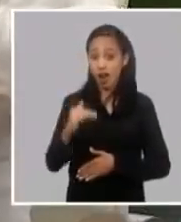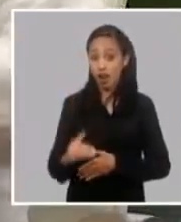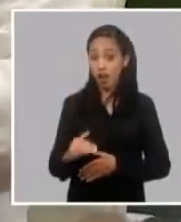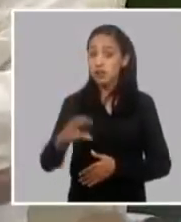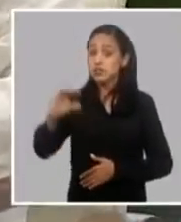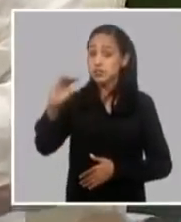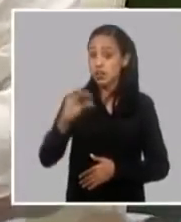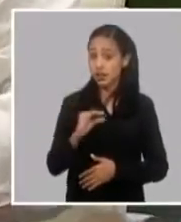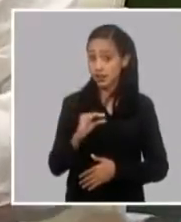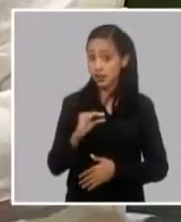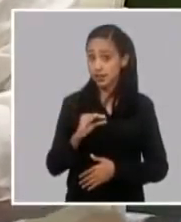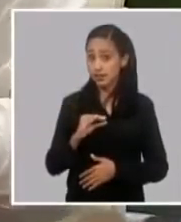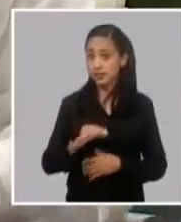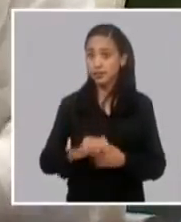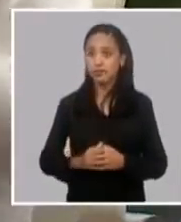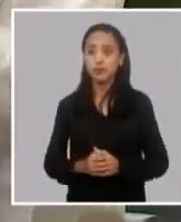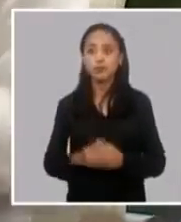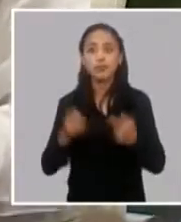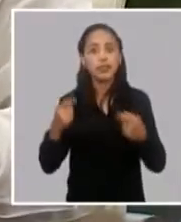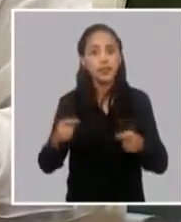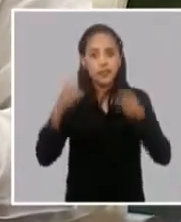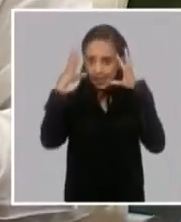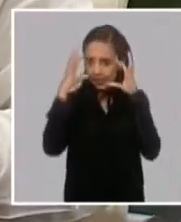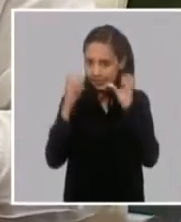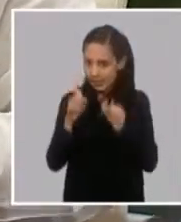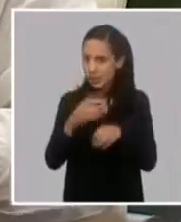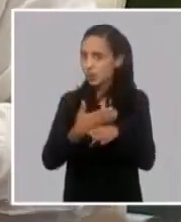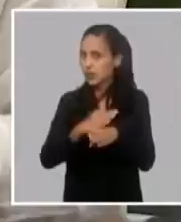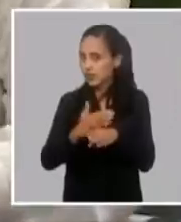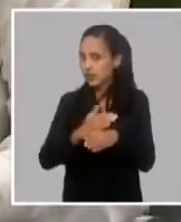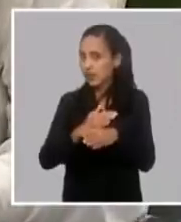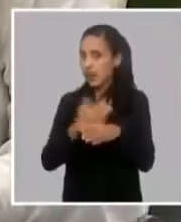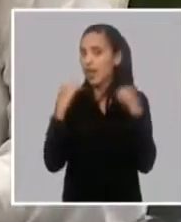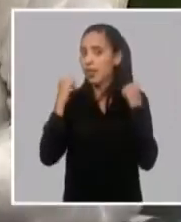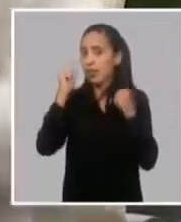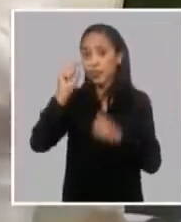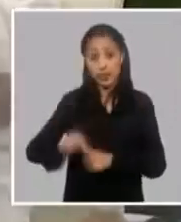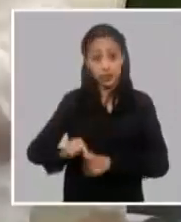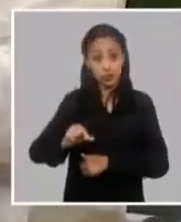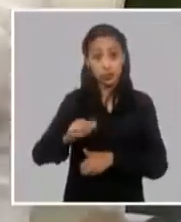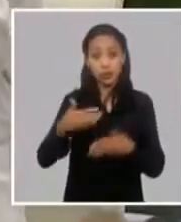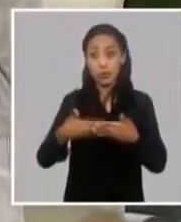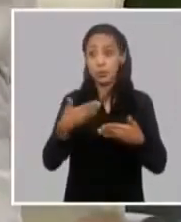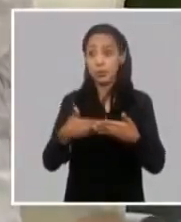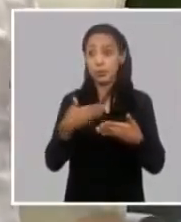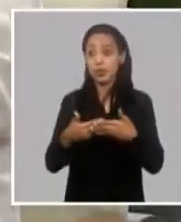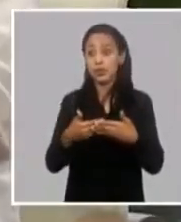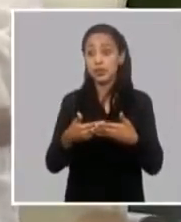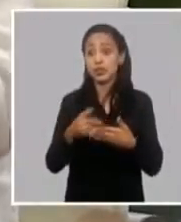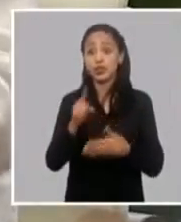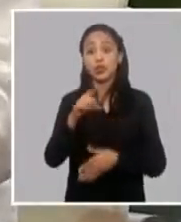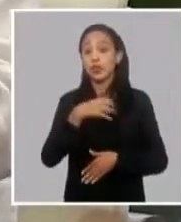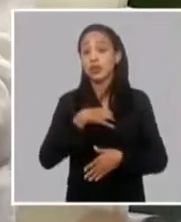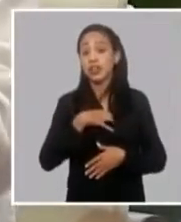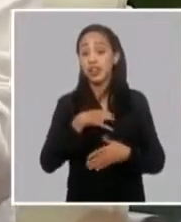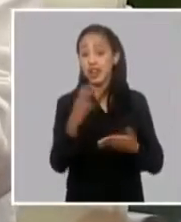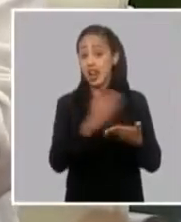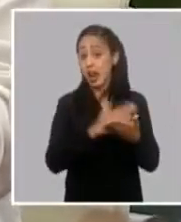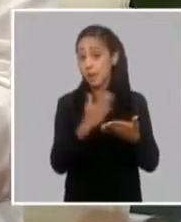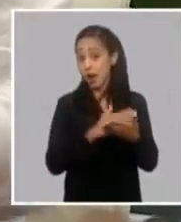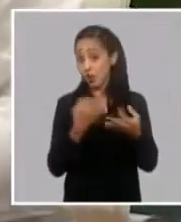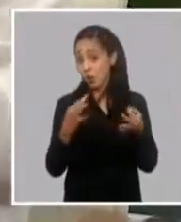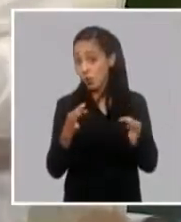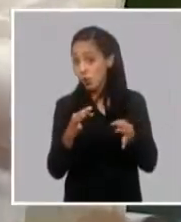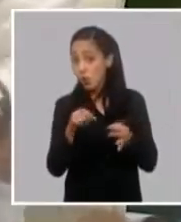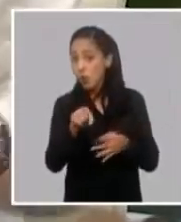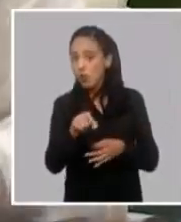interiorizar lo que significa esto para un director de una empresa que no va a tener en la mano que aplicar esto y esto sino que va a tener que diseñar